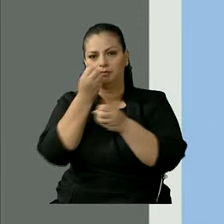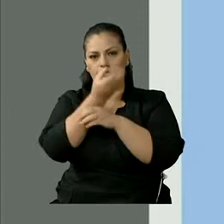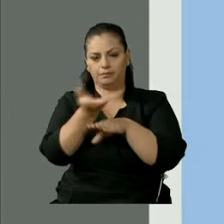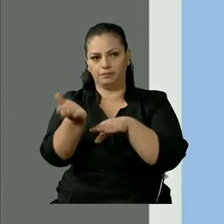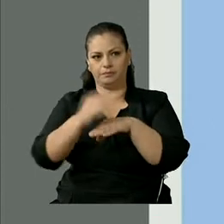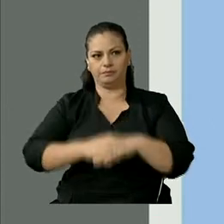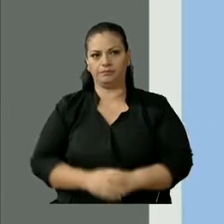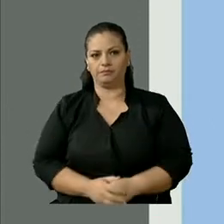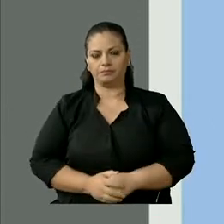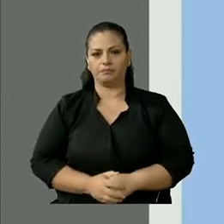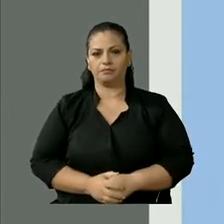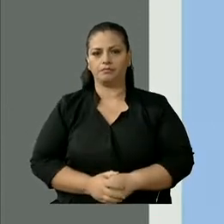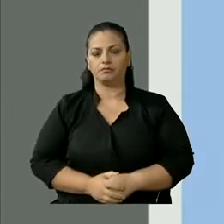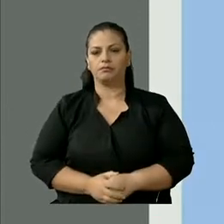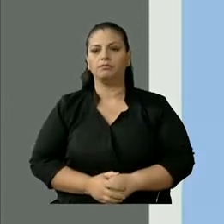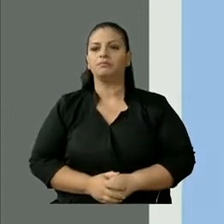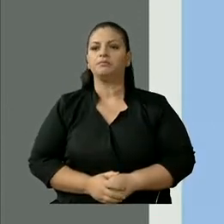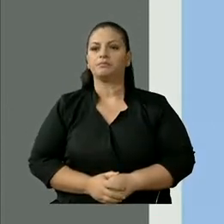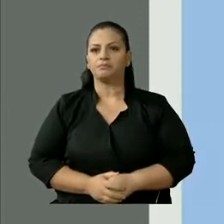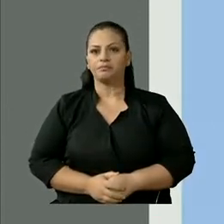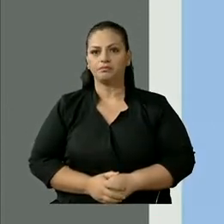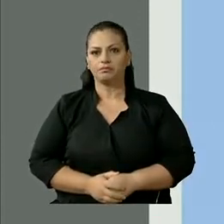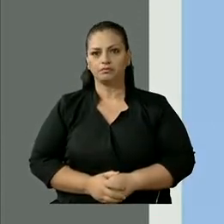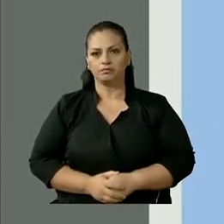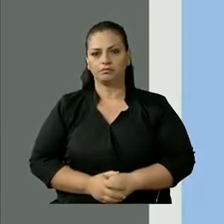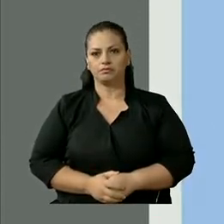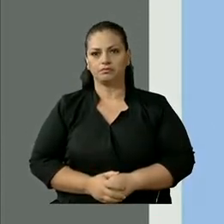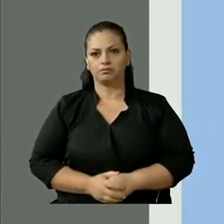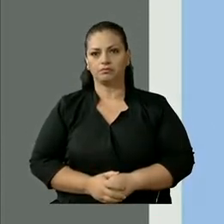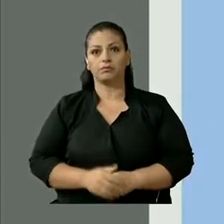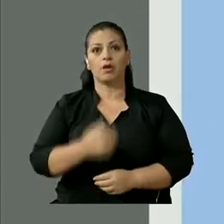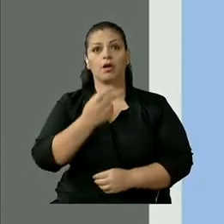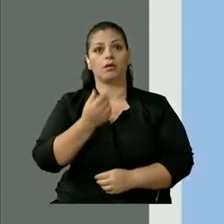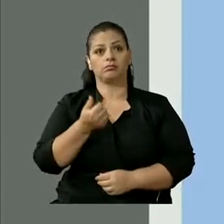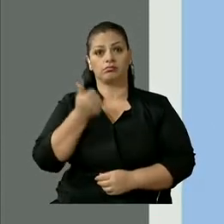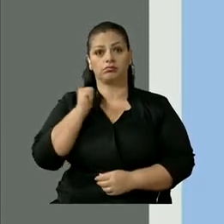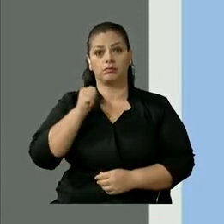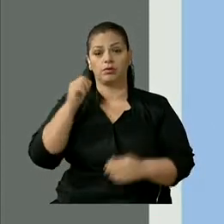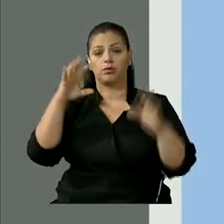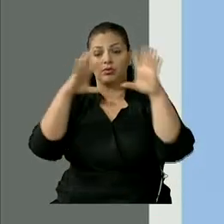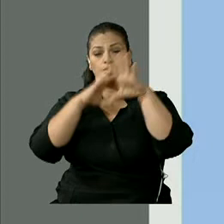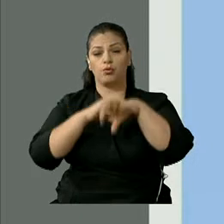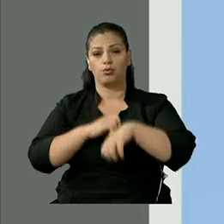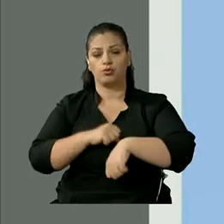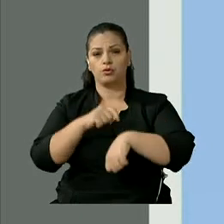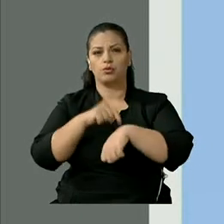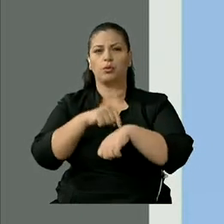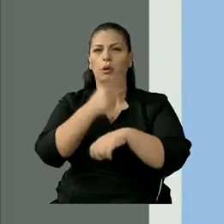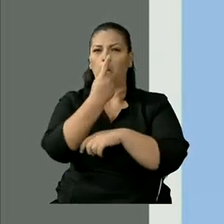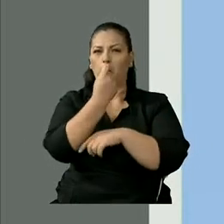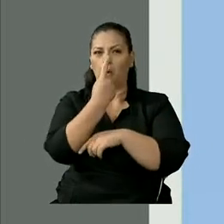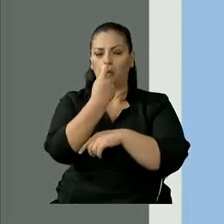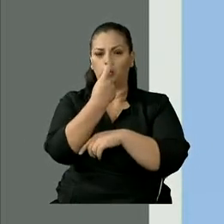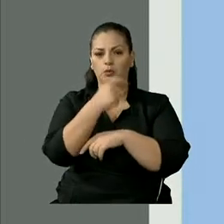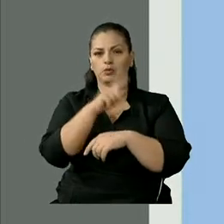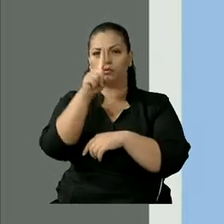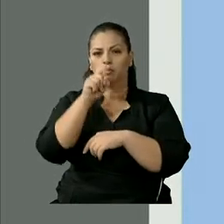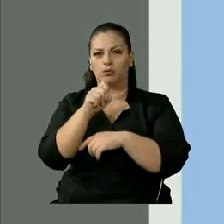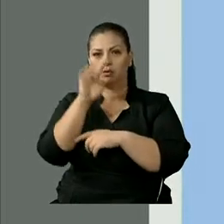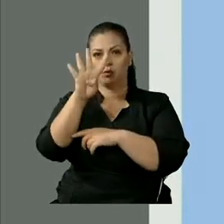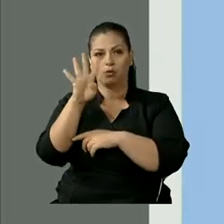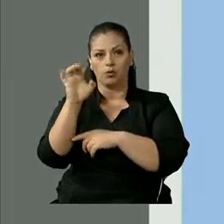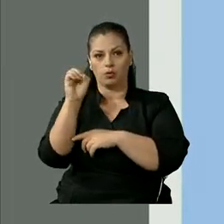2016-0707, 23 y 28 con 40, magnitud 5, 5.5, sí, ayer. Anoche, eso ha sido